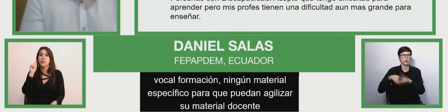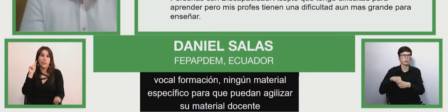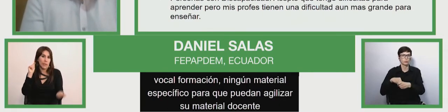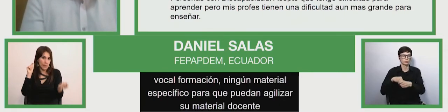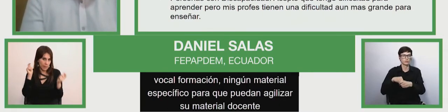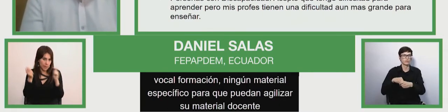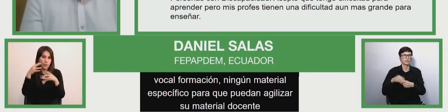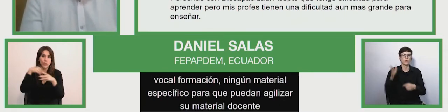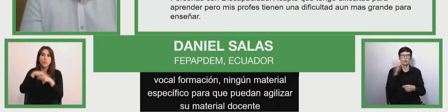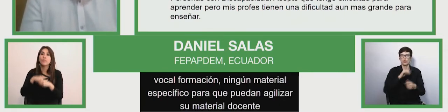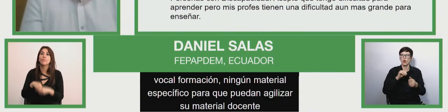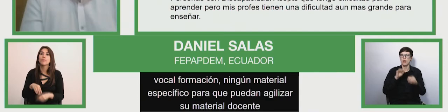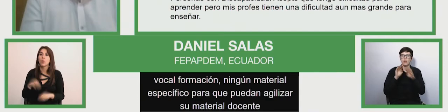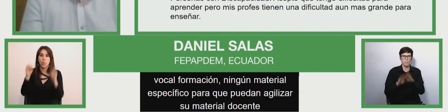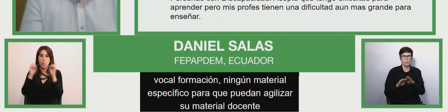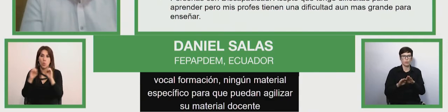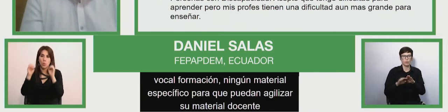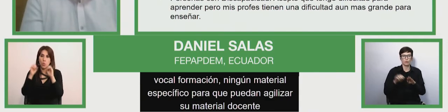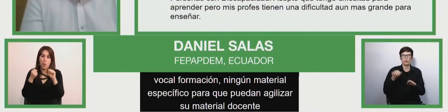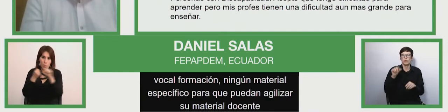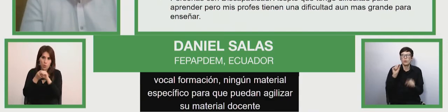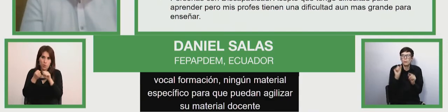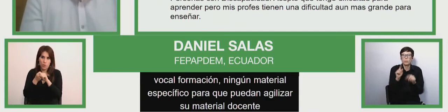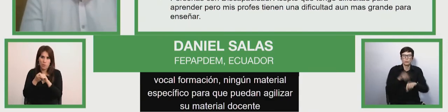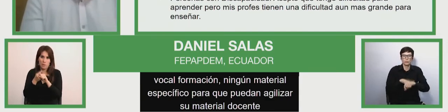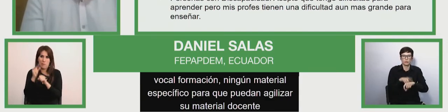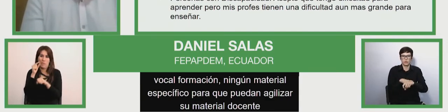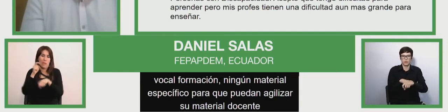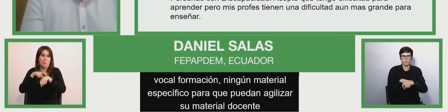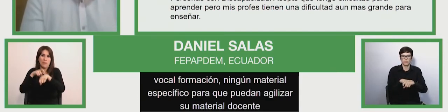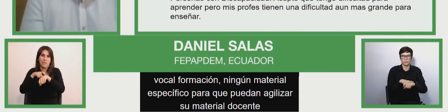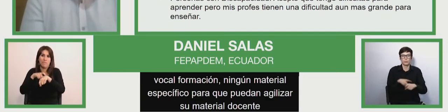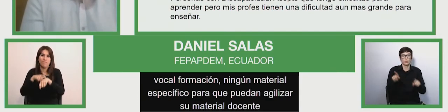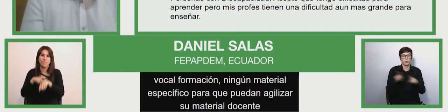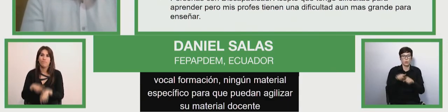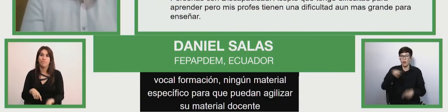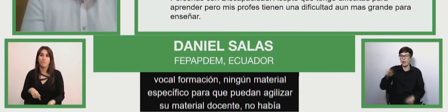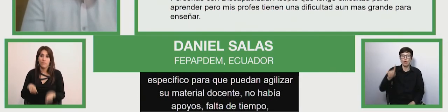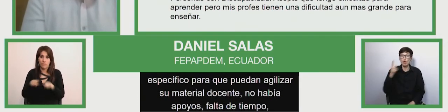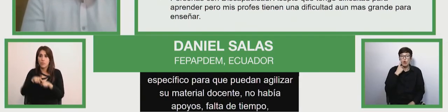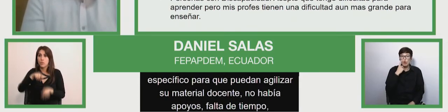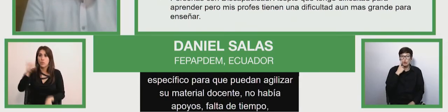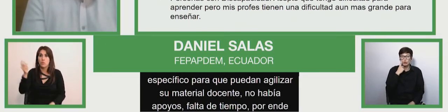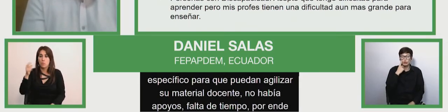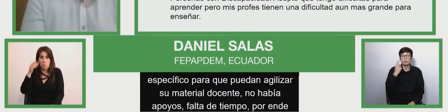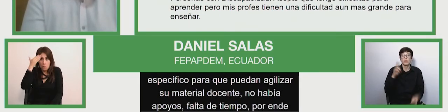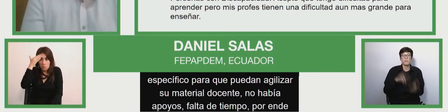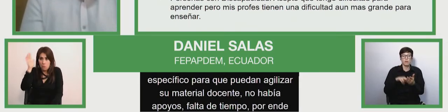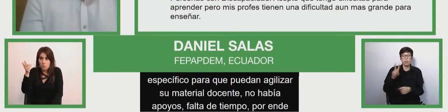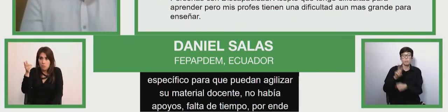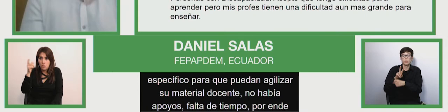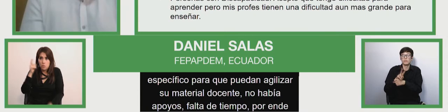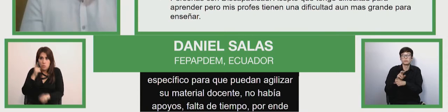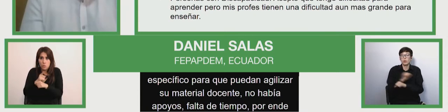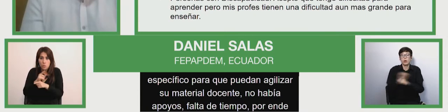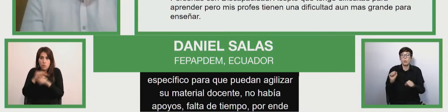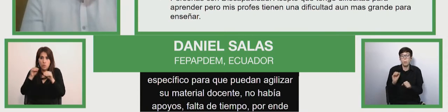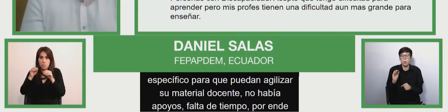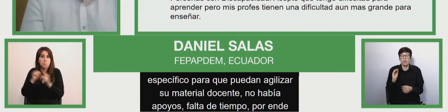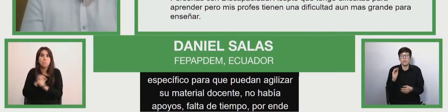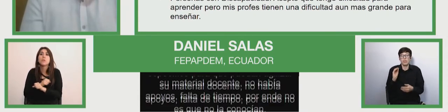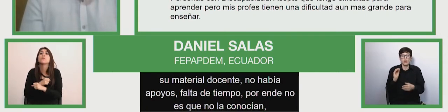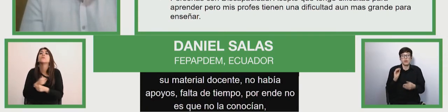falta de tiempo, mala aplicación de la política pública, por ende, no es que ellos no la conocían, sino que no estaban en capacidad de aplicarla, porque seguían